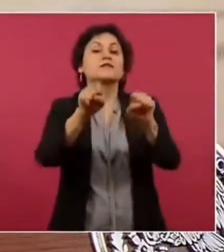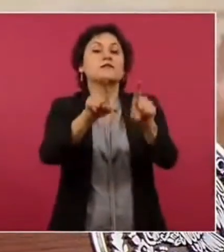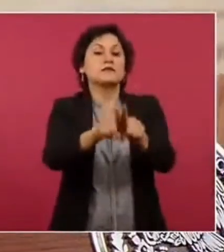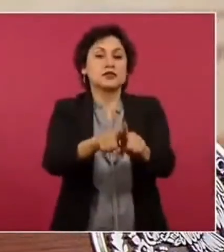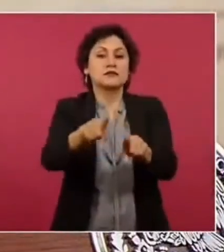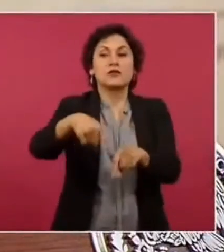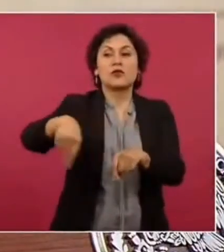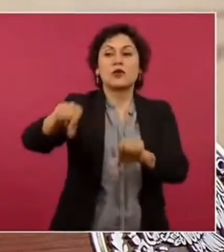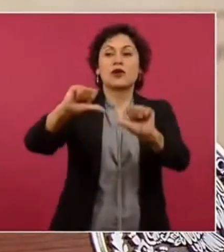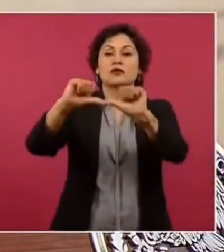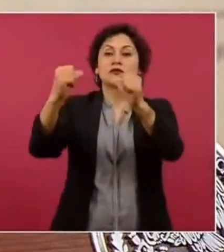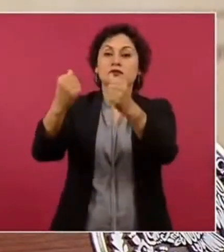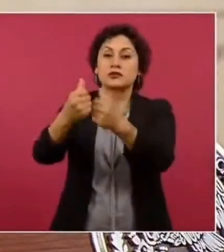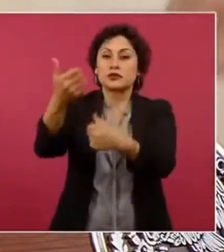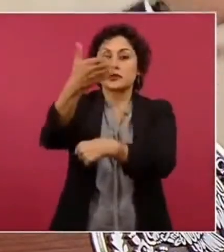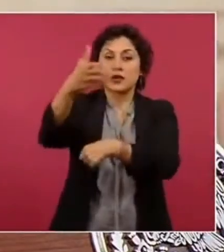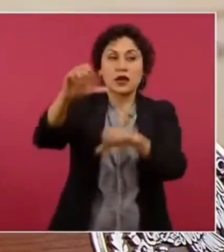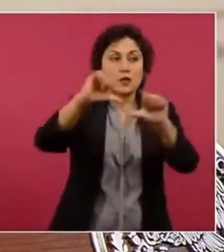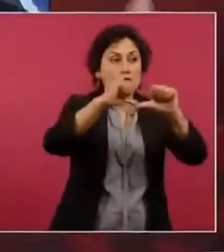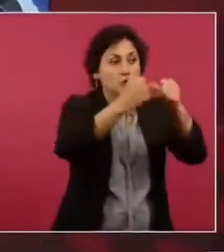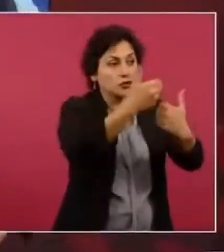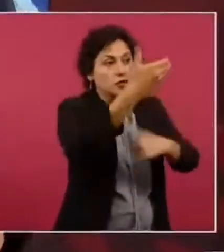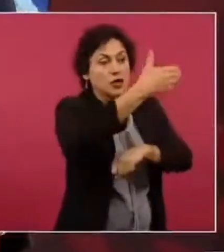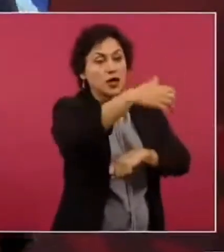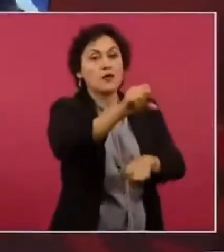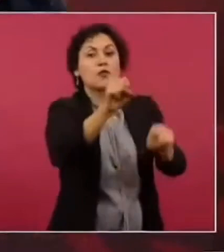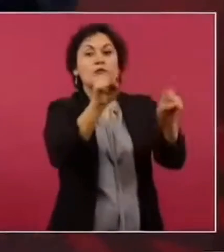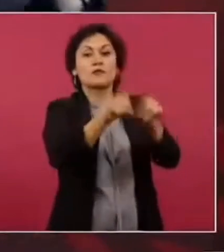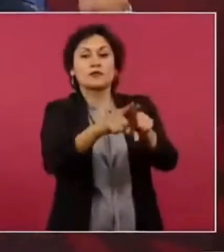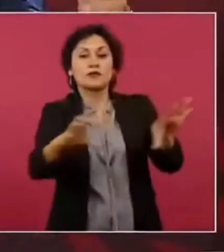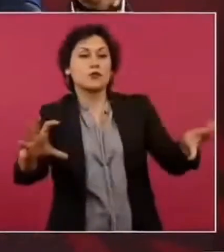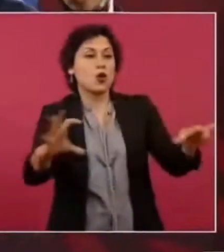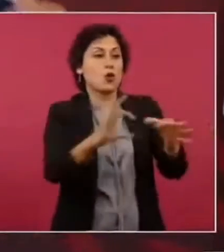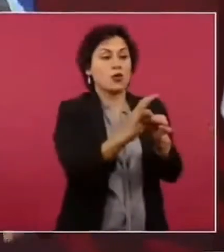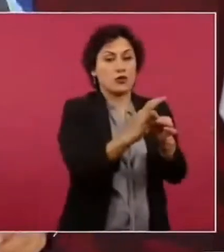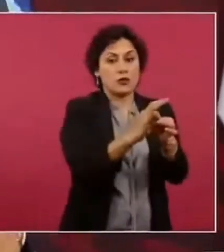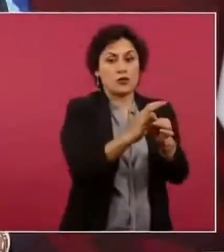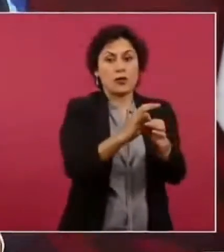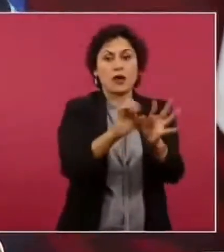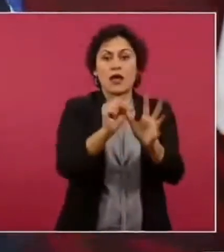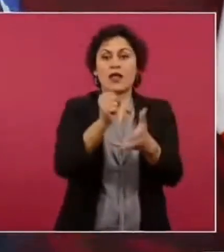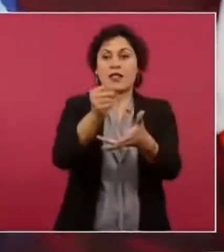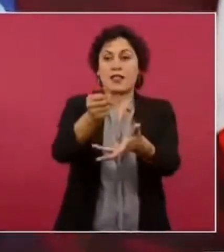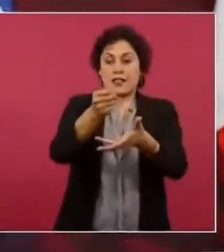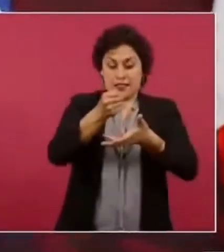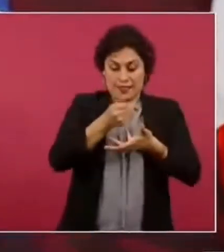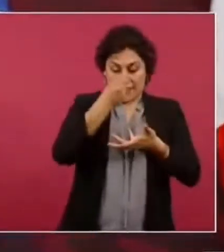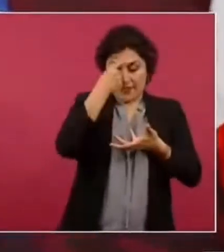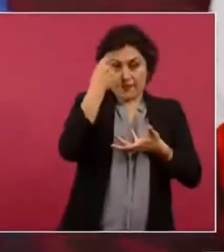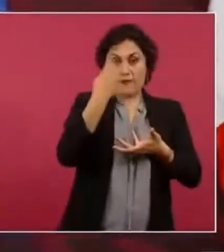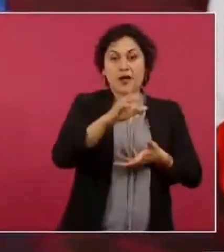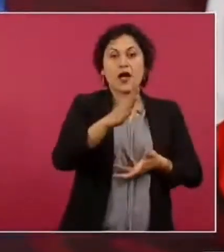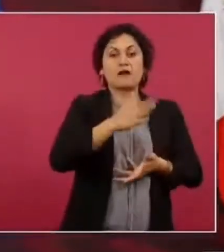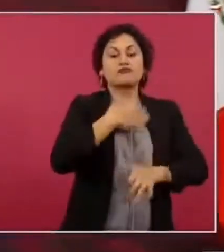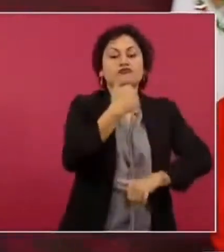productores de maíz para sus campañas lo mismo